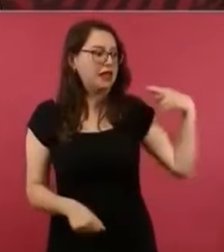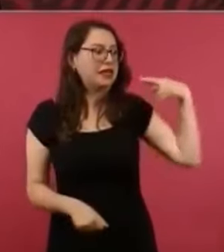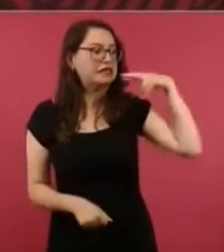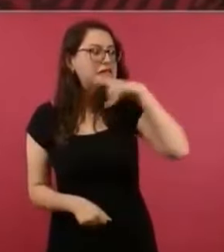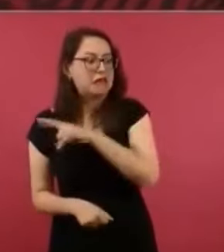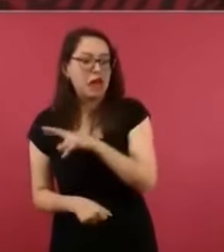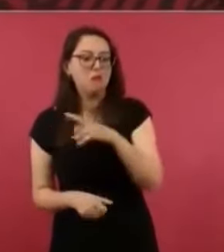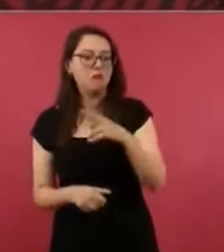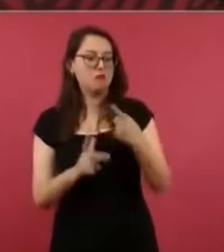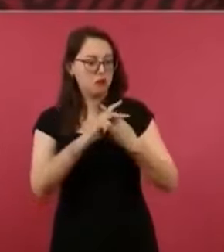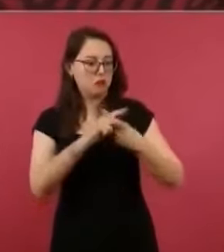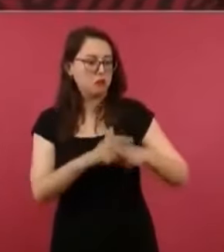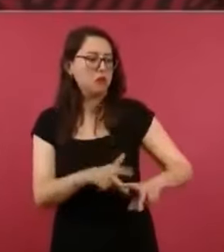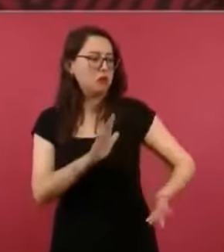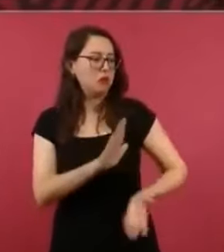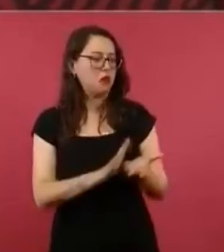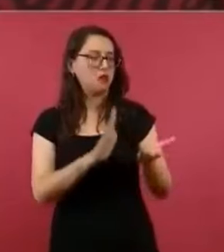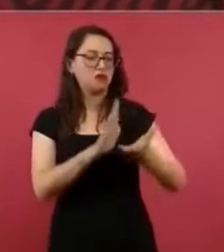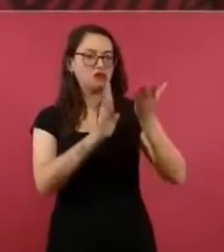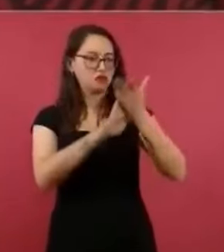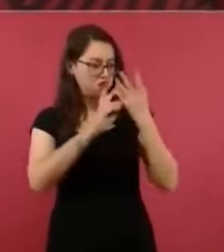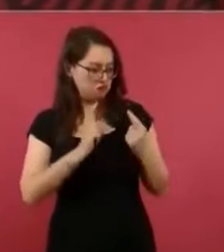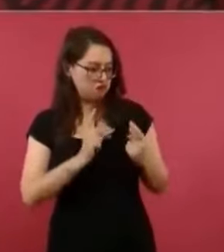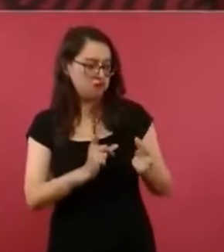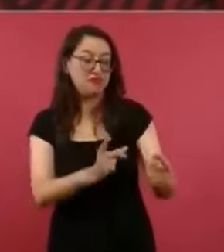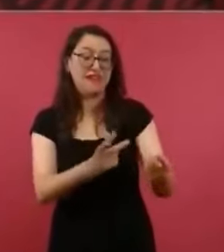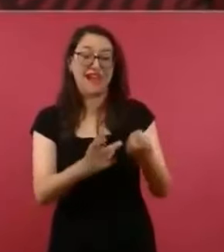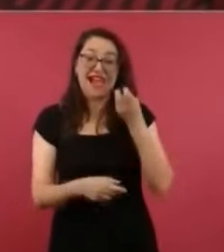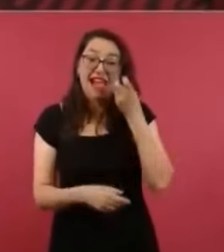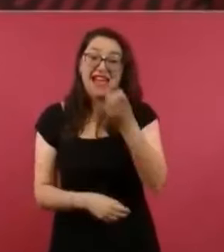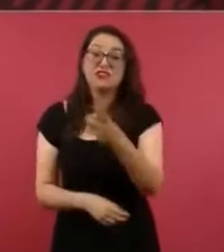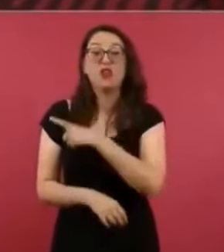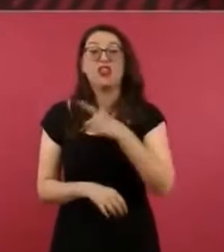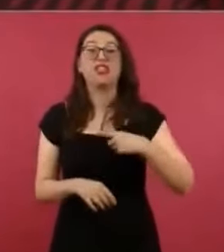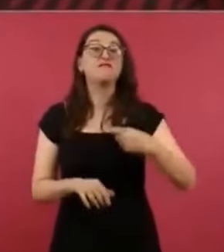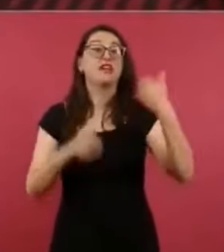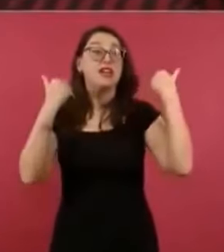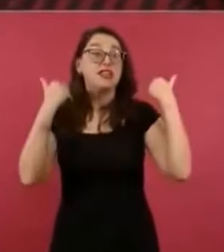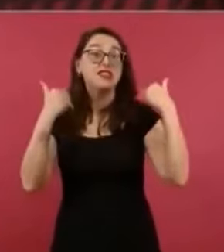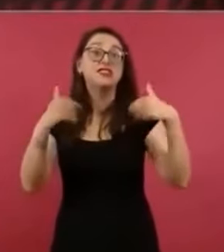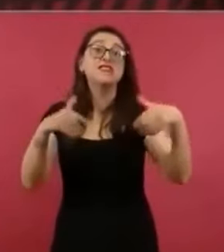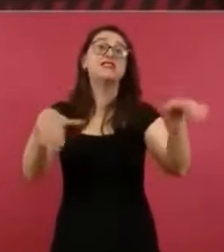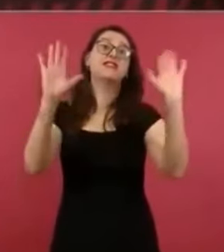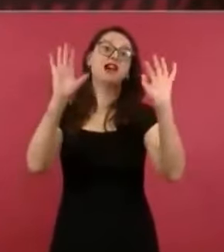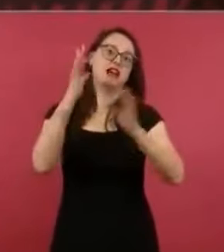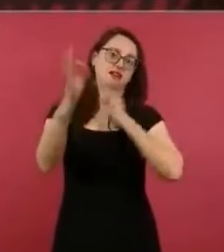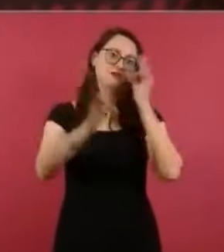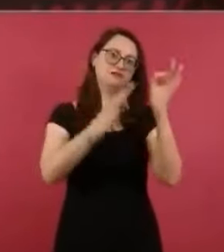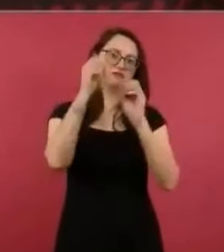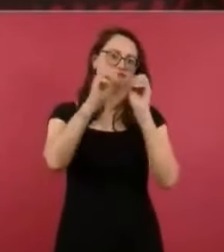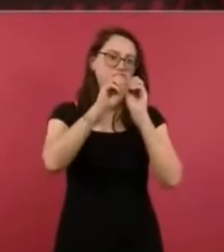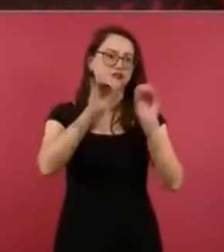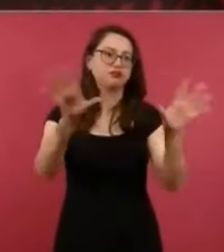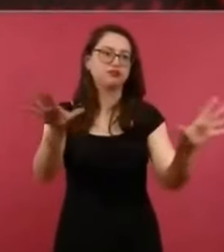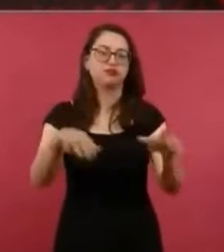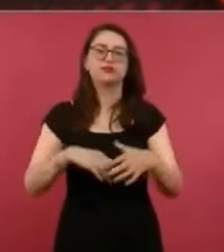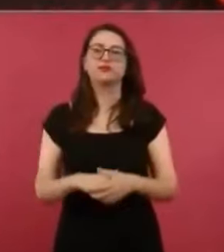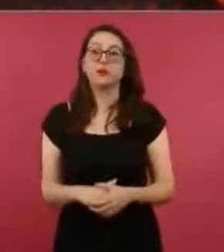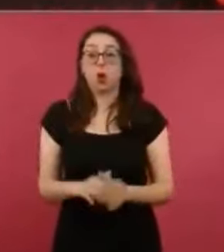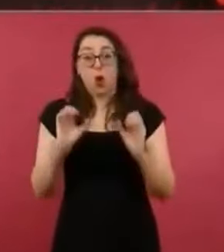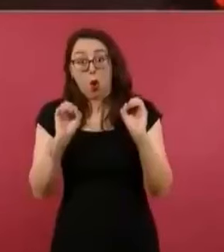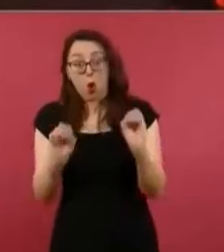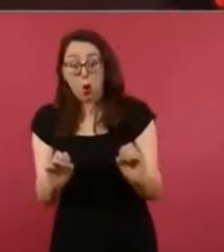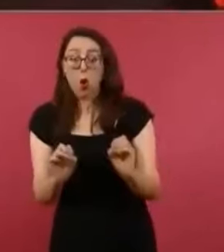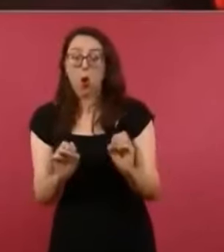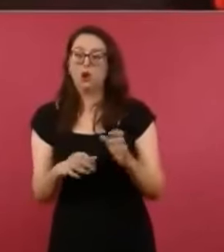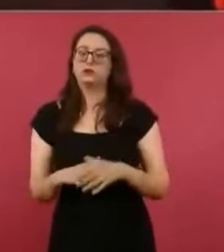y que cuando intentó Calderón hacer una refinería no terminaron ni